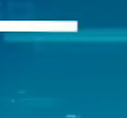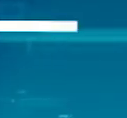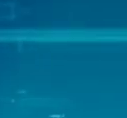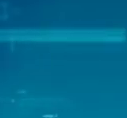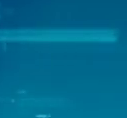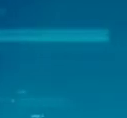¡Gracias! ¡Gracias!